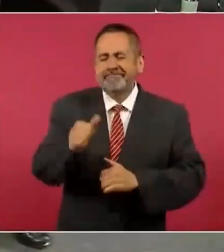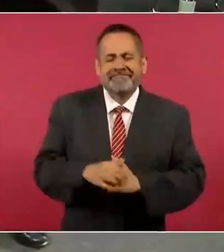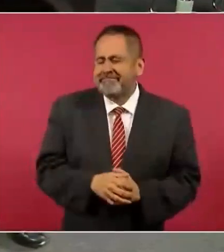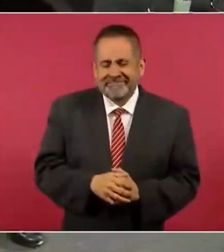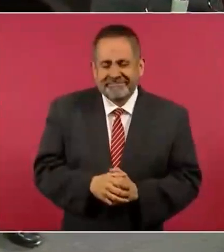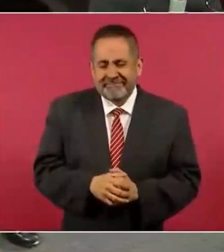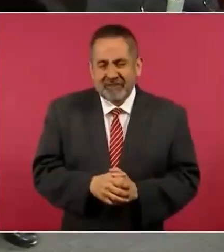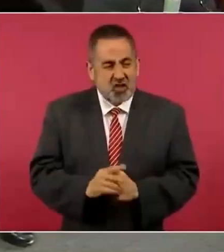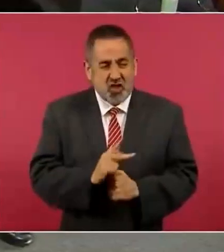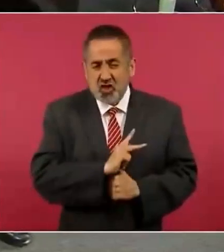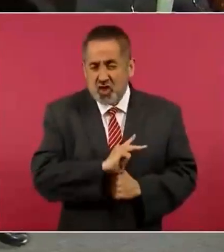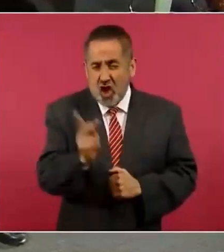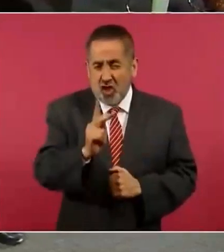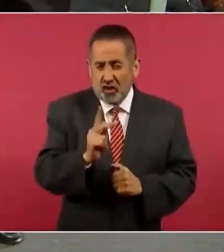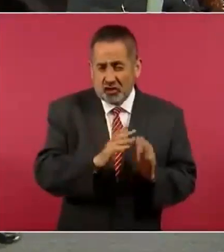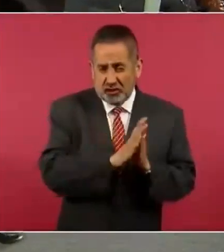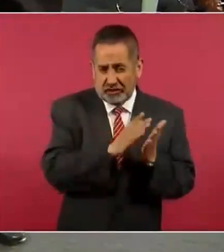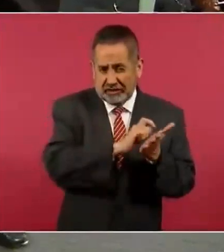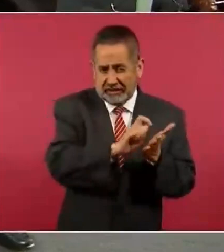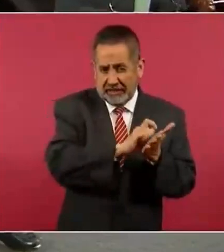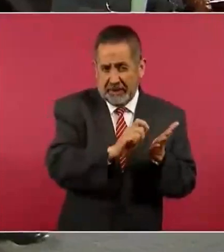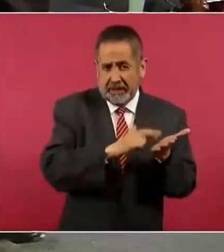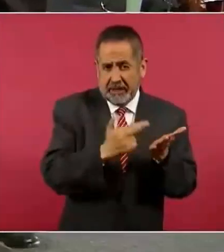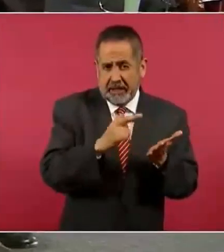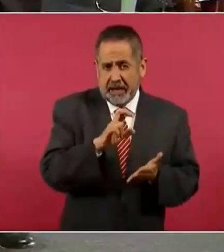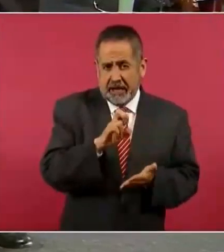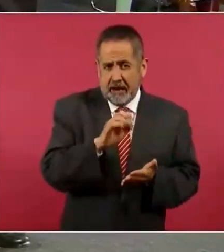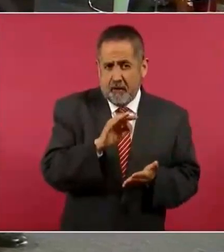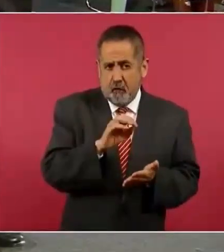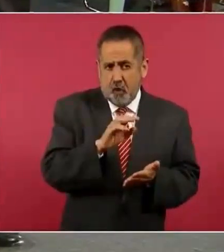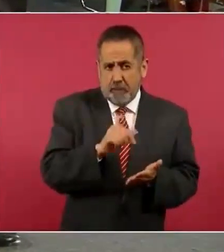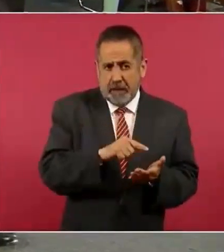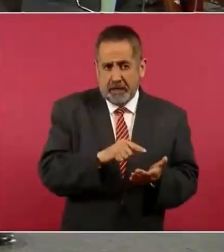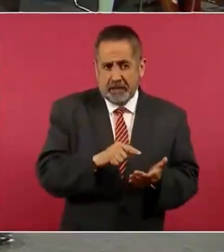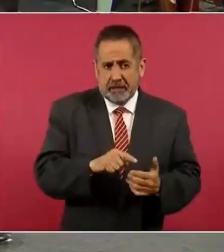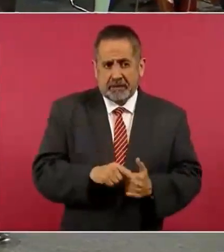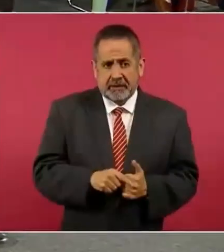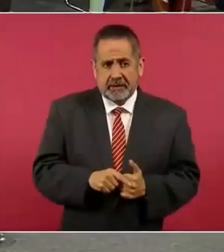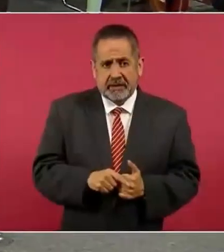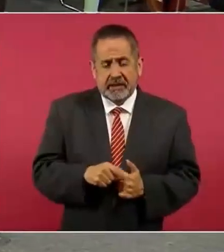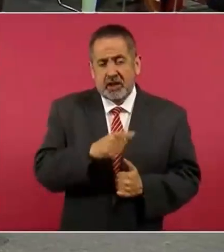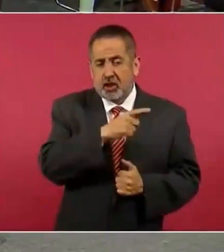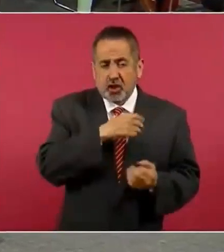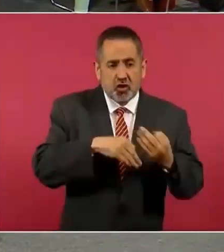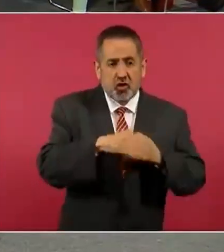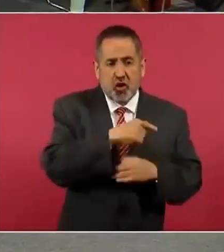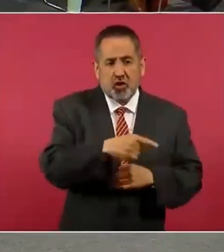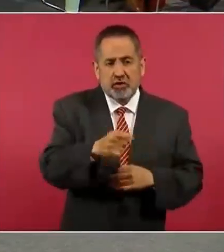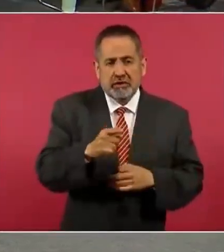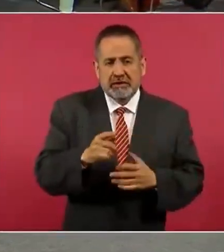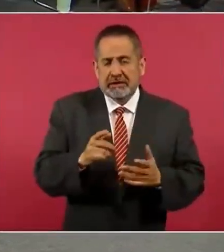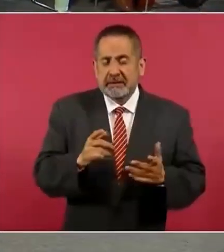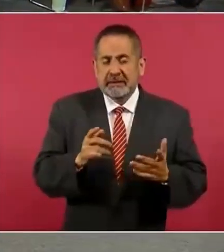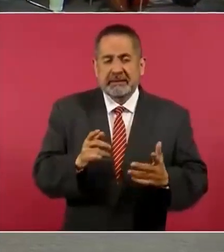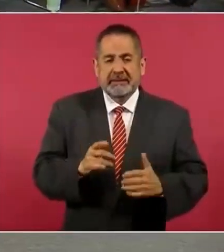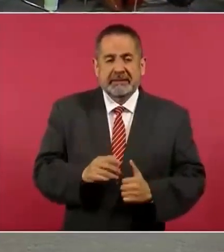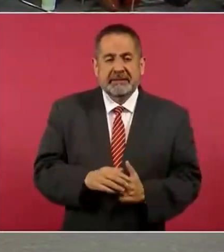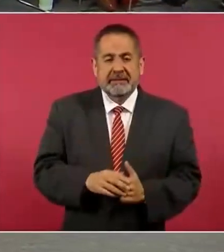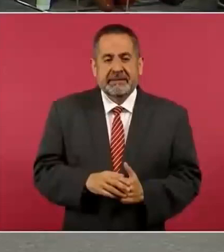entregados por entero